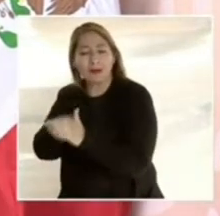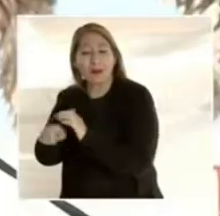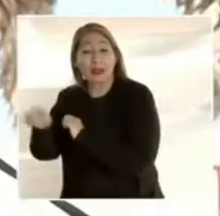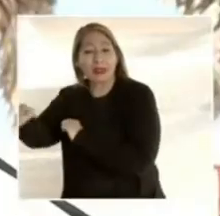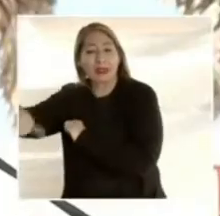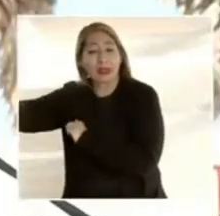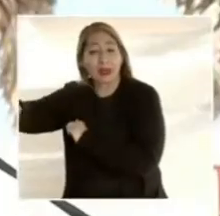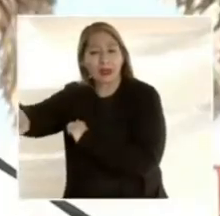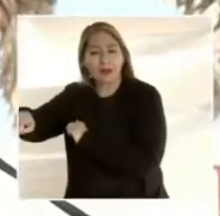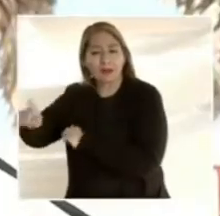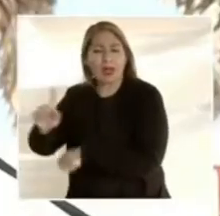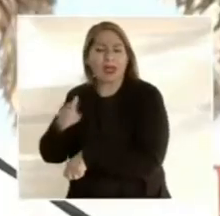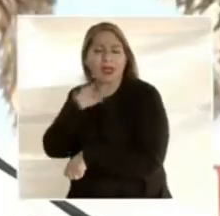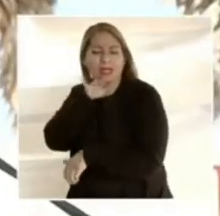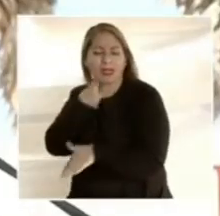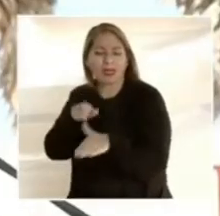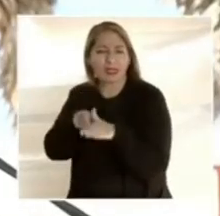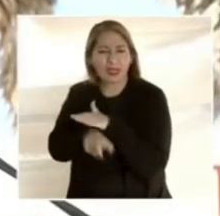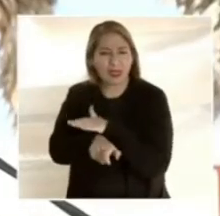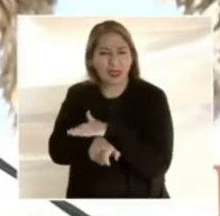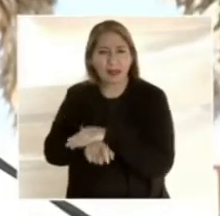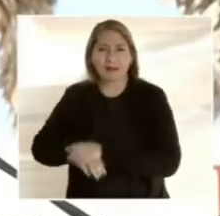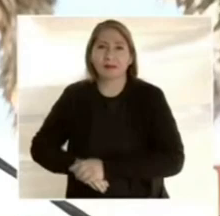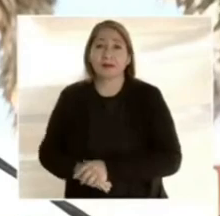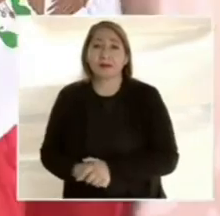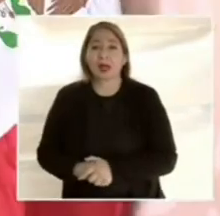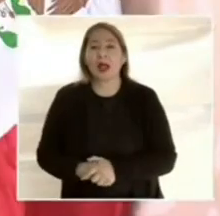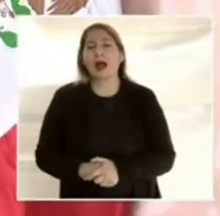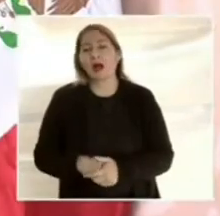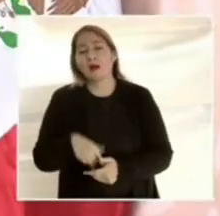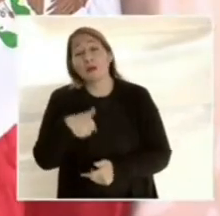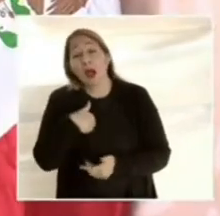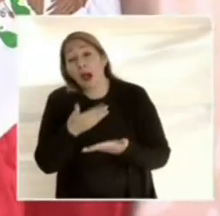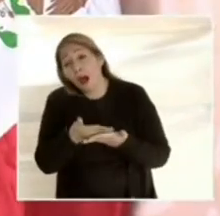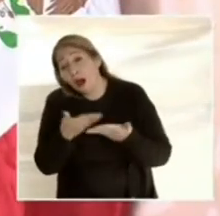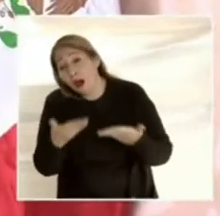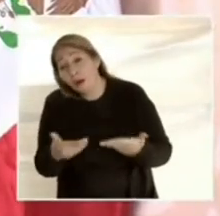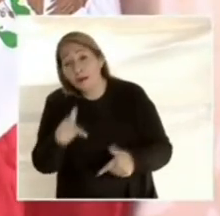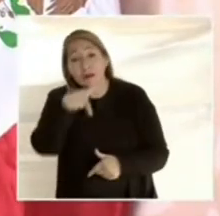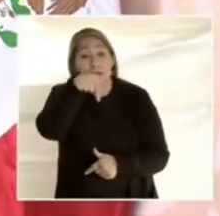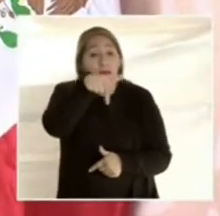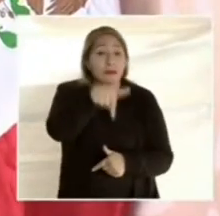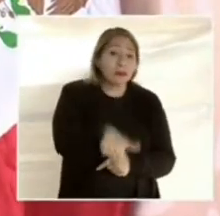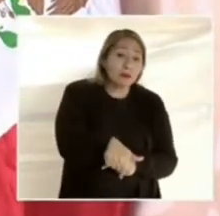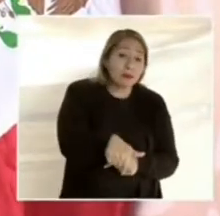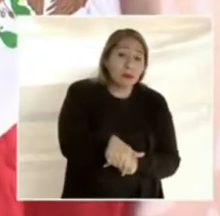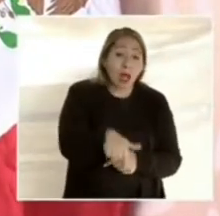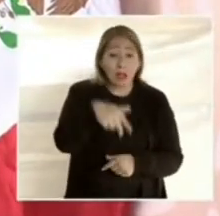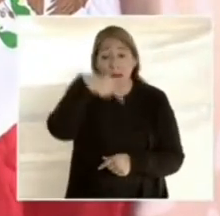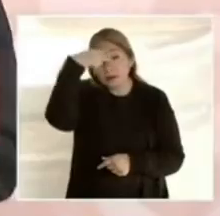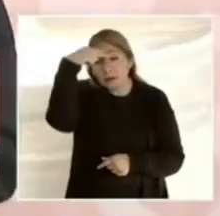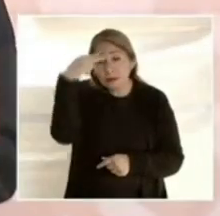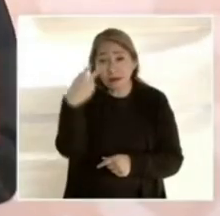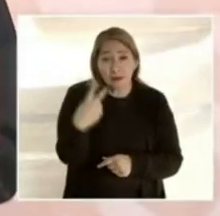aquí, en nuestro tiempo, en nuestro país,